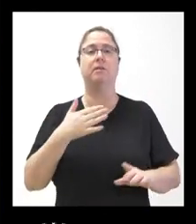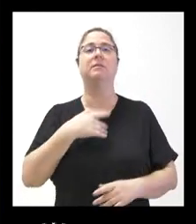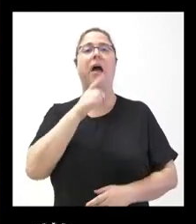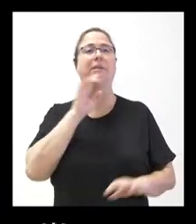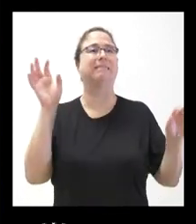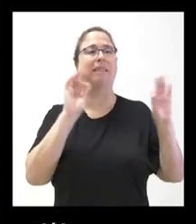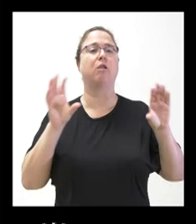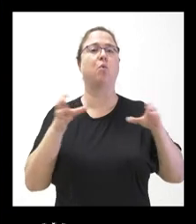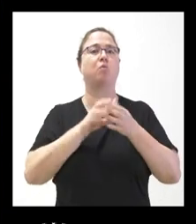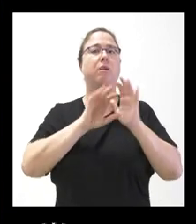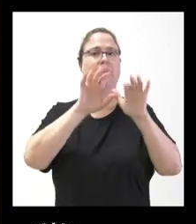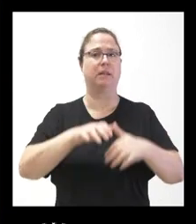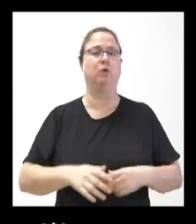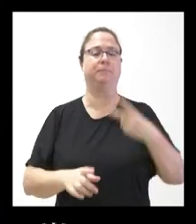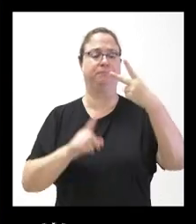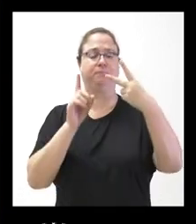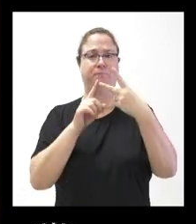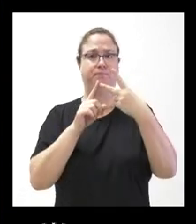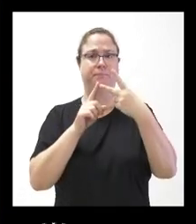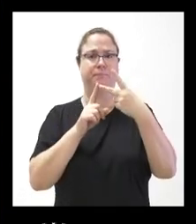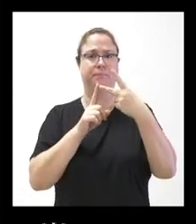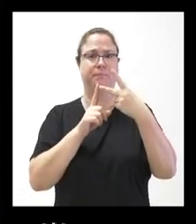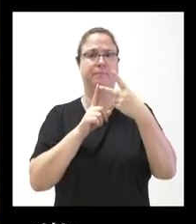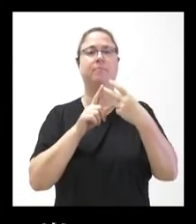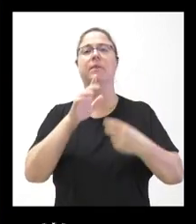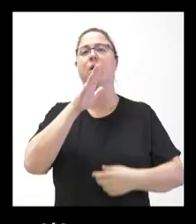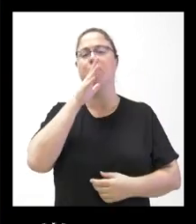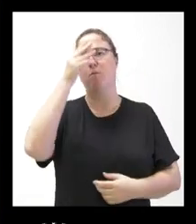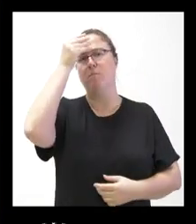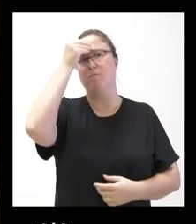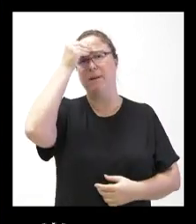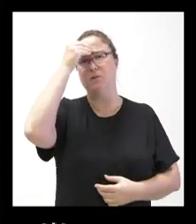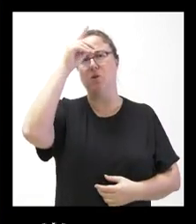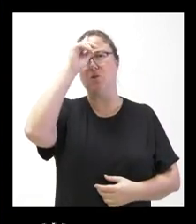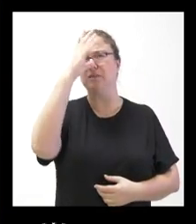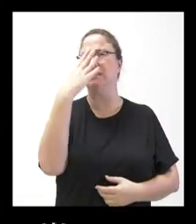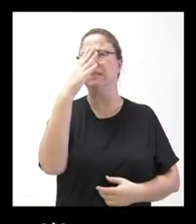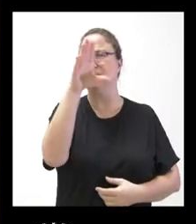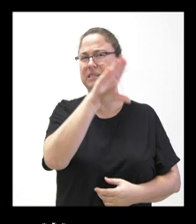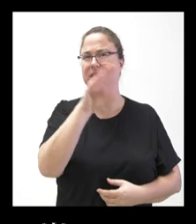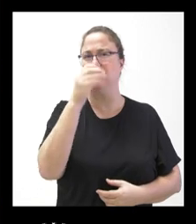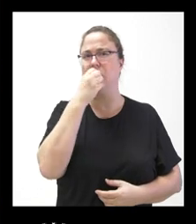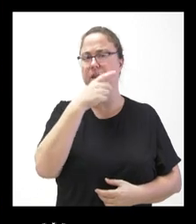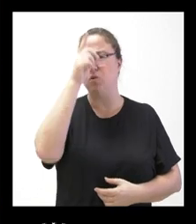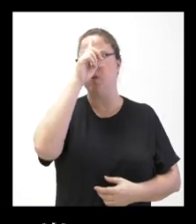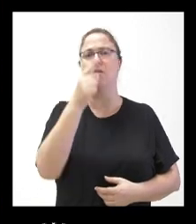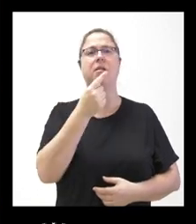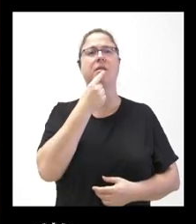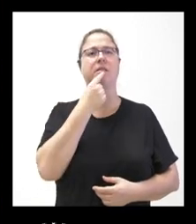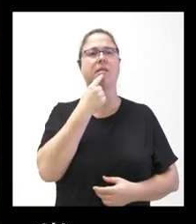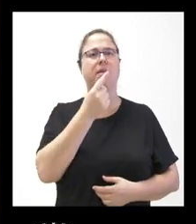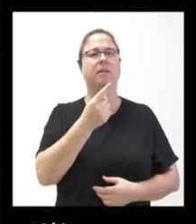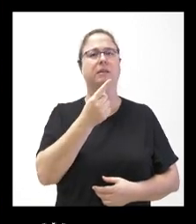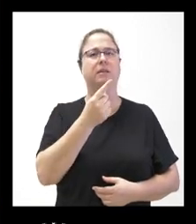por parte de la Junta de Castilla y León. Y por otra parte, porque creo que, no sé si lo he entendido correctamente, ha atribuido la